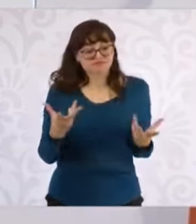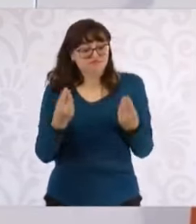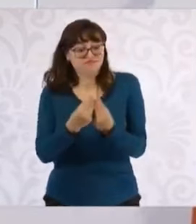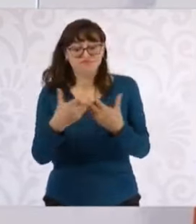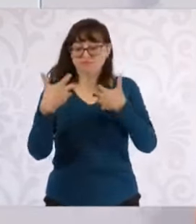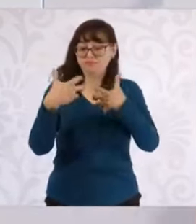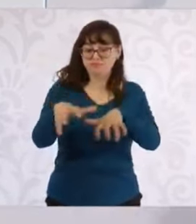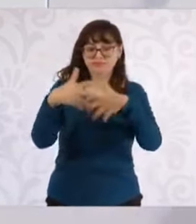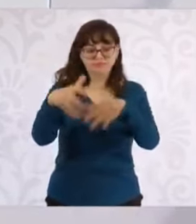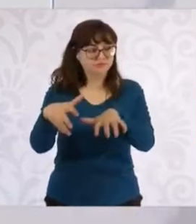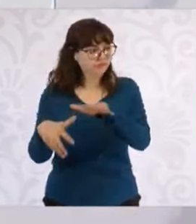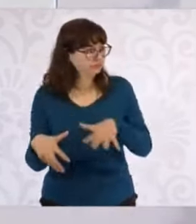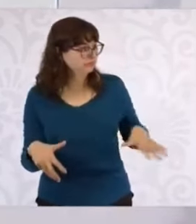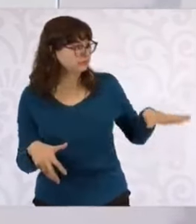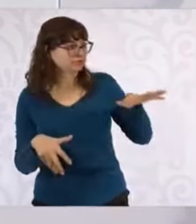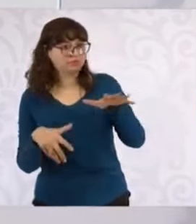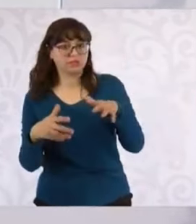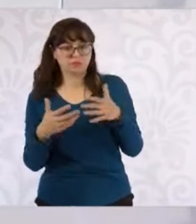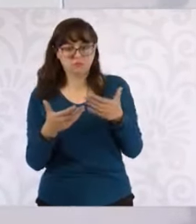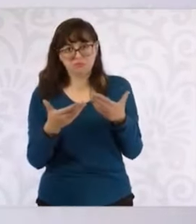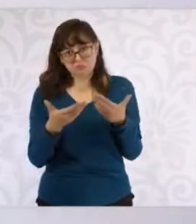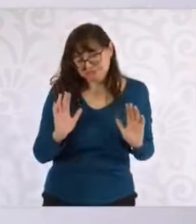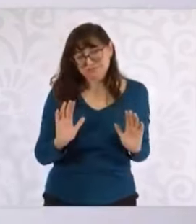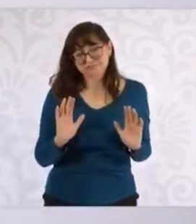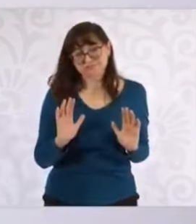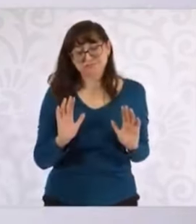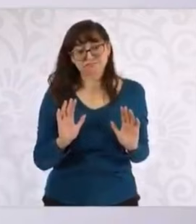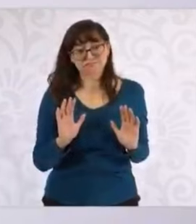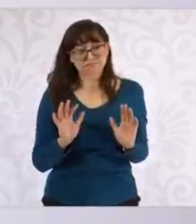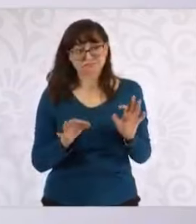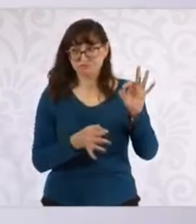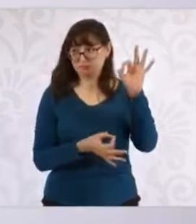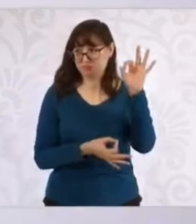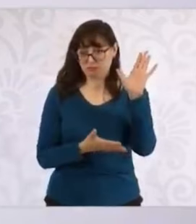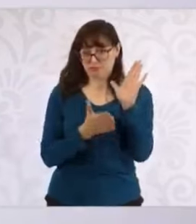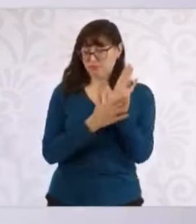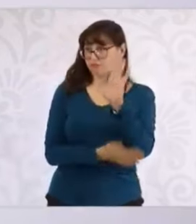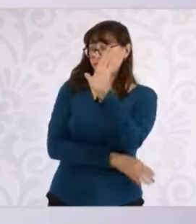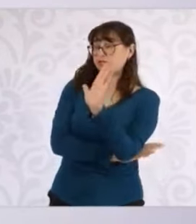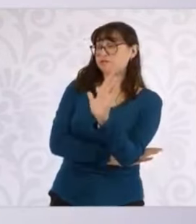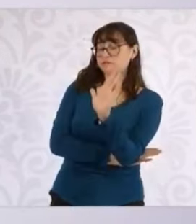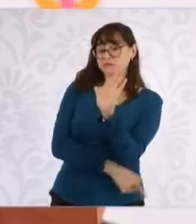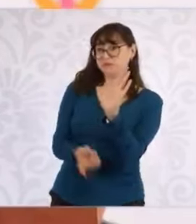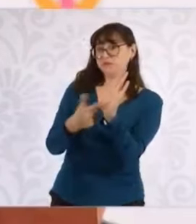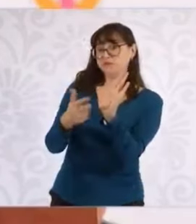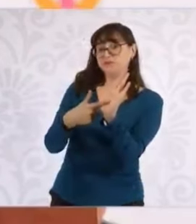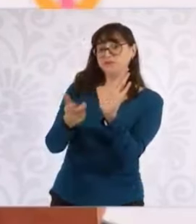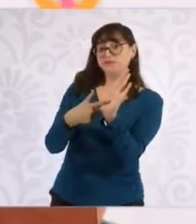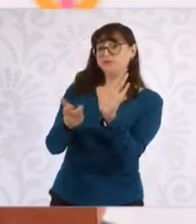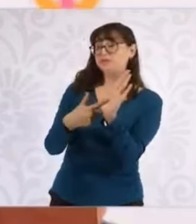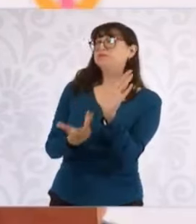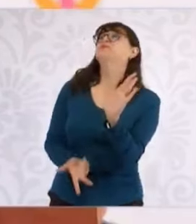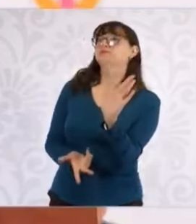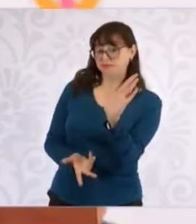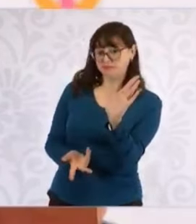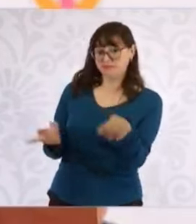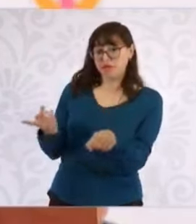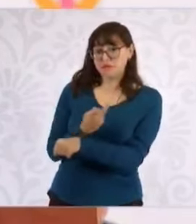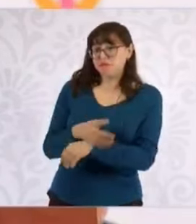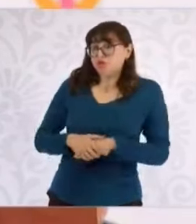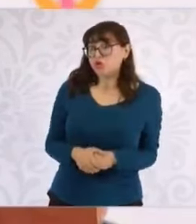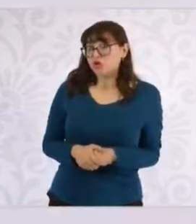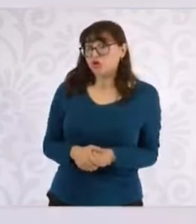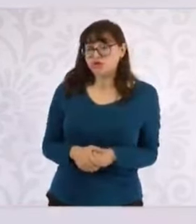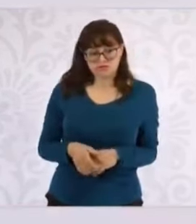y todos sus seguidores, que no son muchos por ciento. Este documento, a ver que nos expliquen, ¿qué cambió? Si la propia